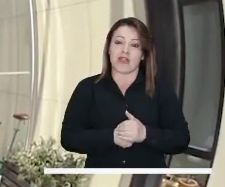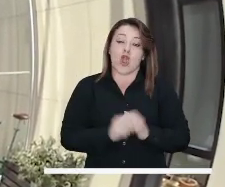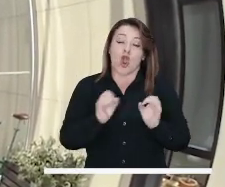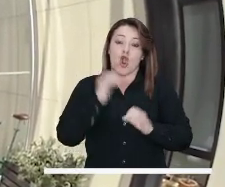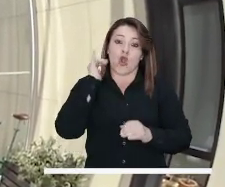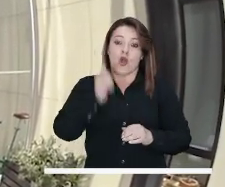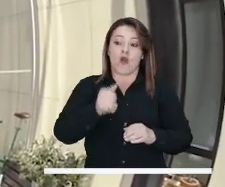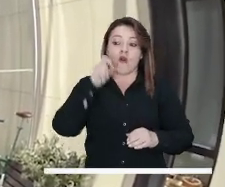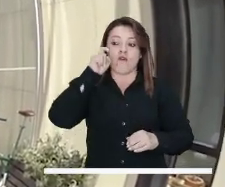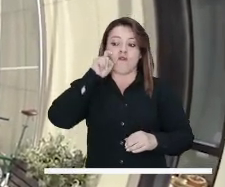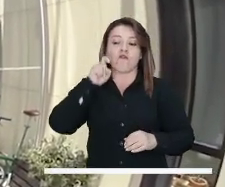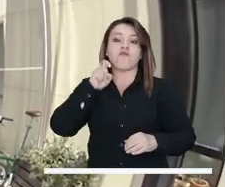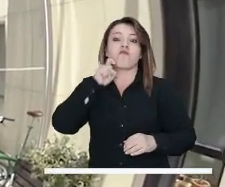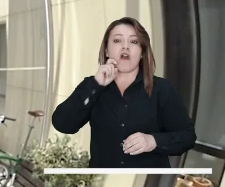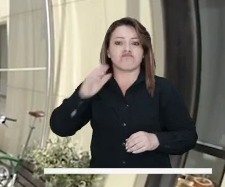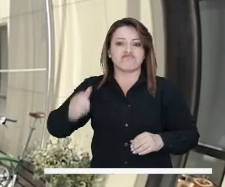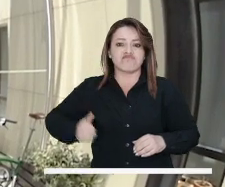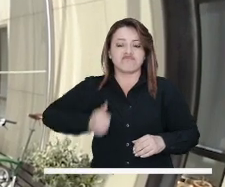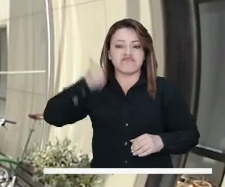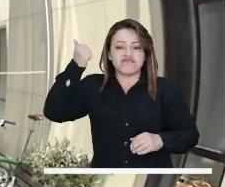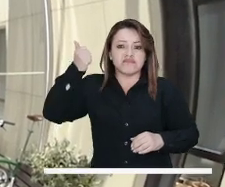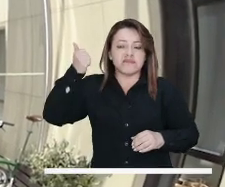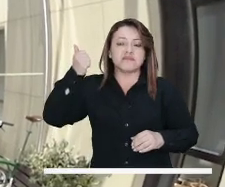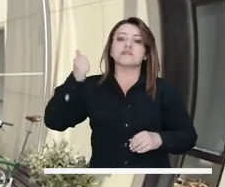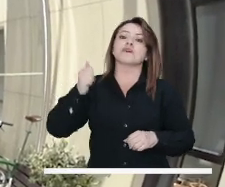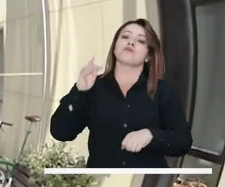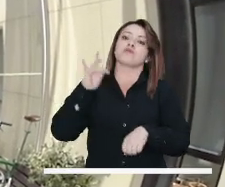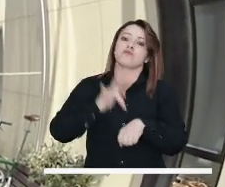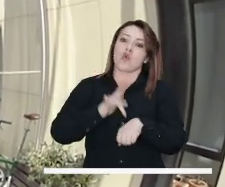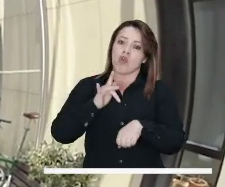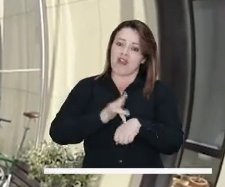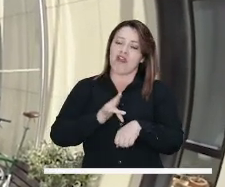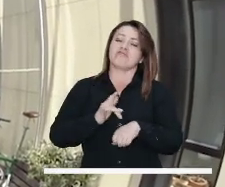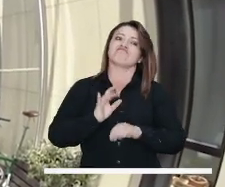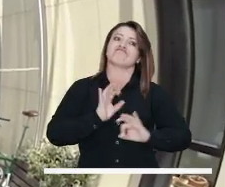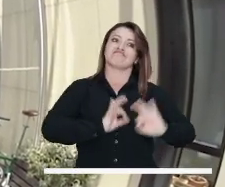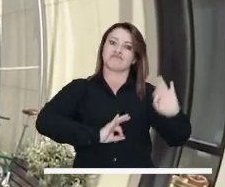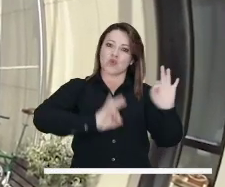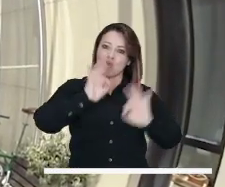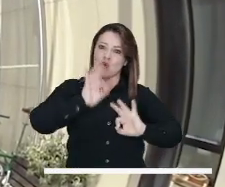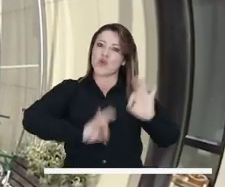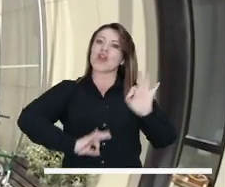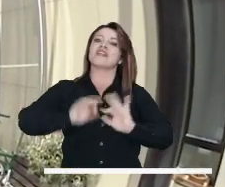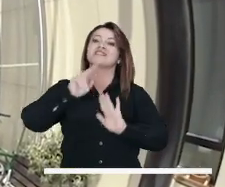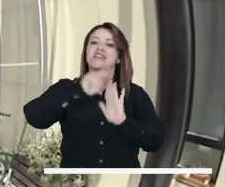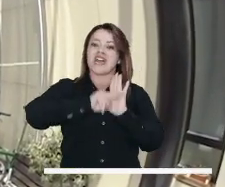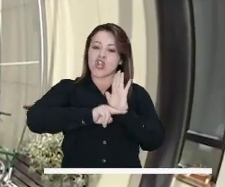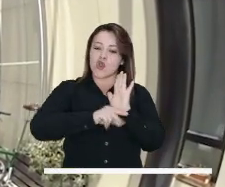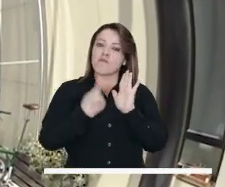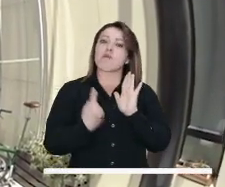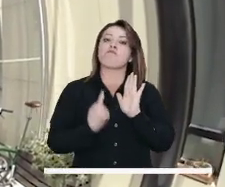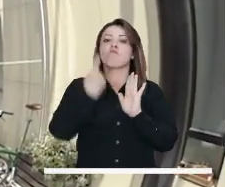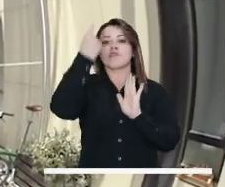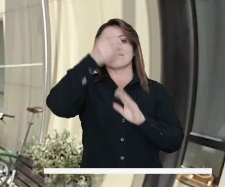como en los otros casos, por ejemplo, de violación, toca de alguna manera